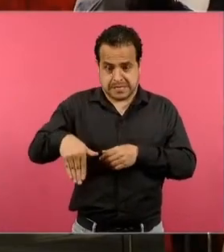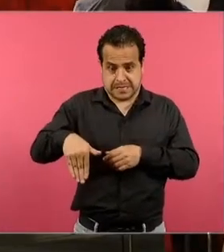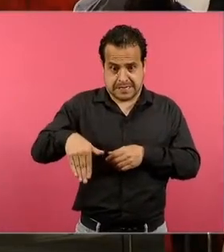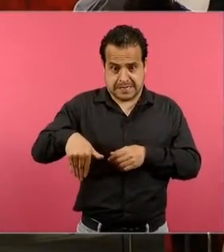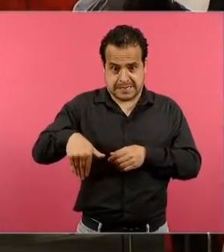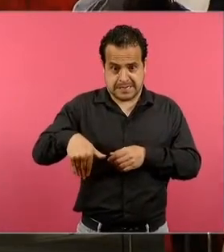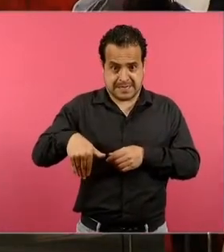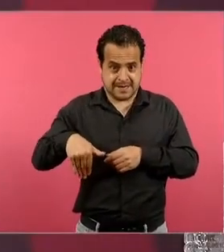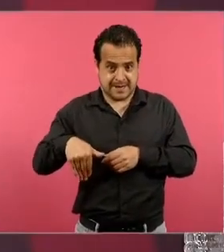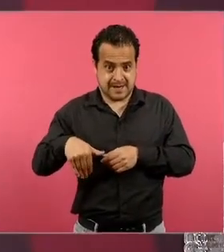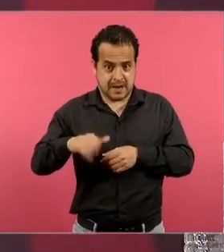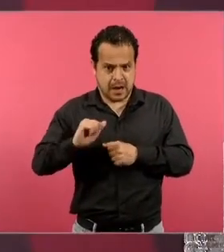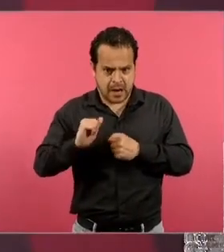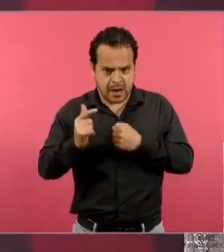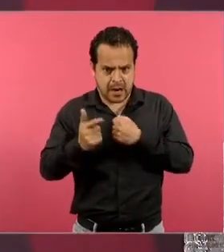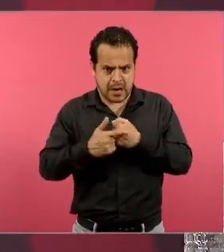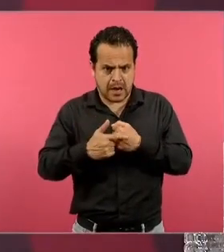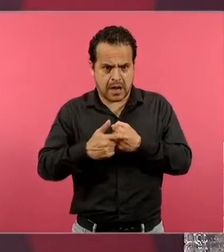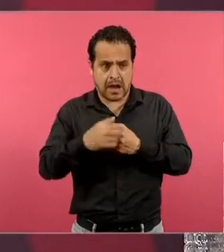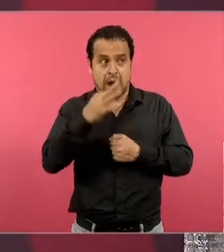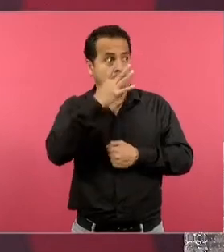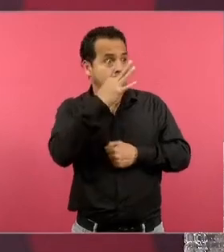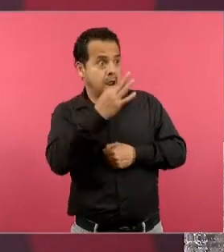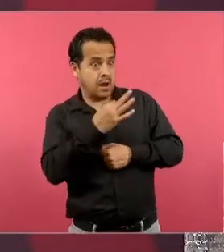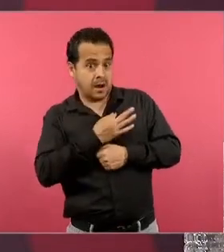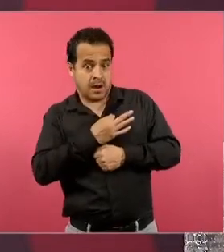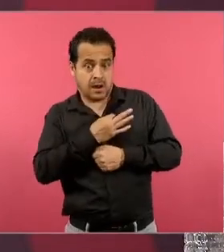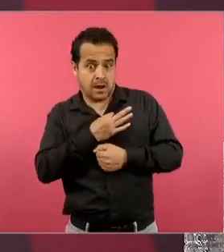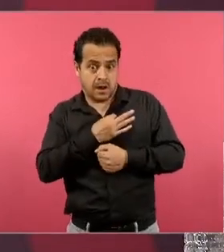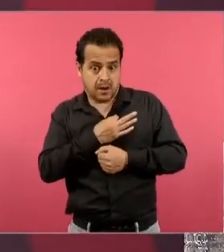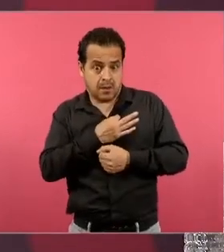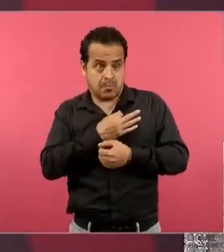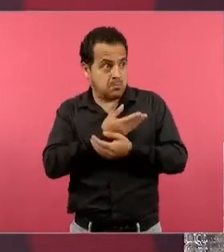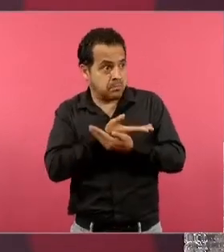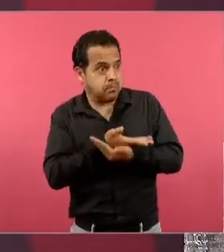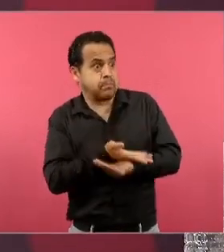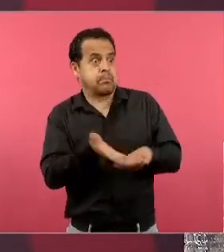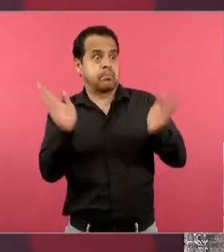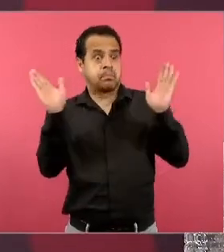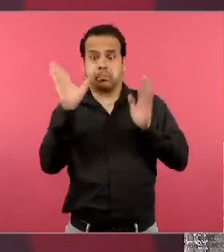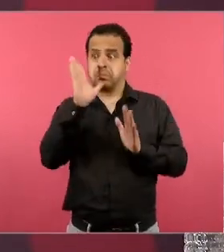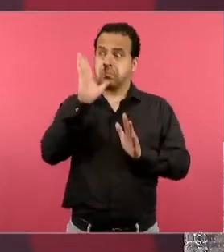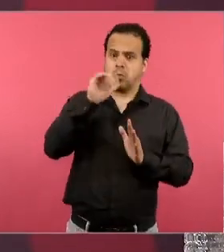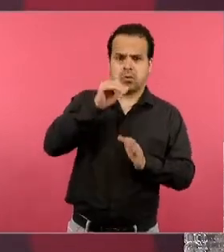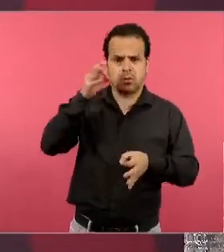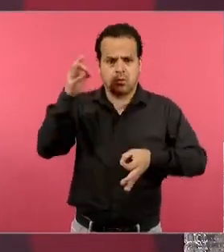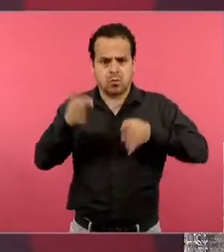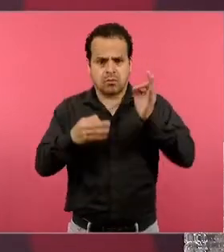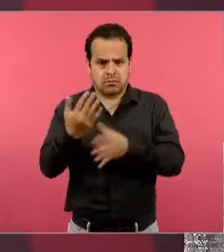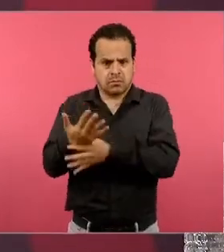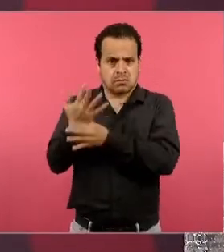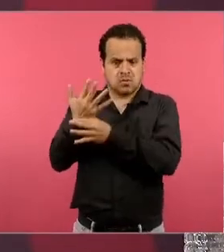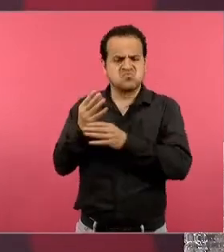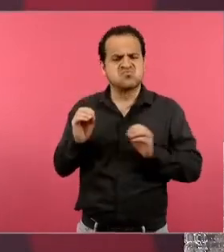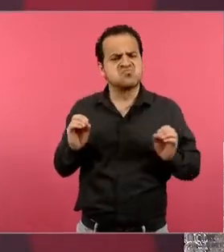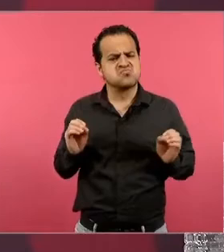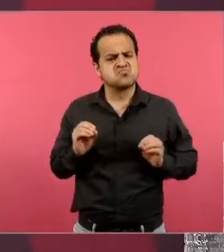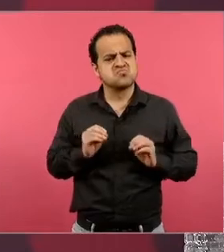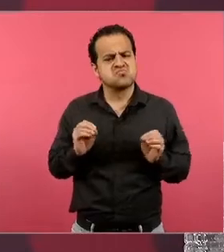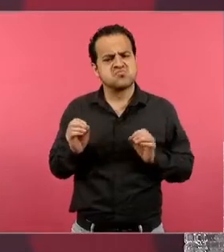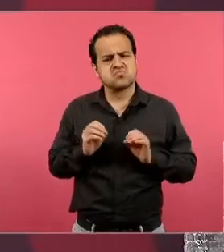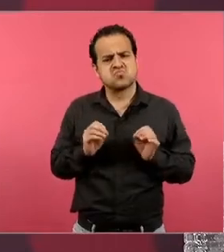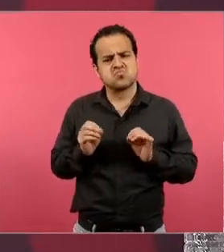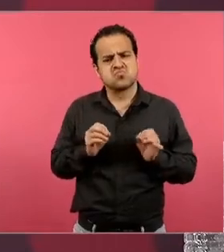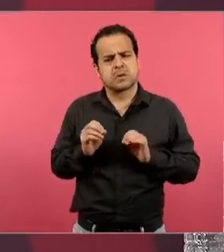notificados de ningún juicio de amparo en ese sentido. Revisaremos en cuanto llegue lo